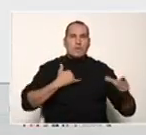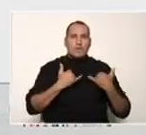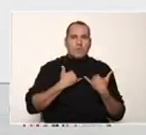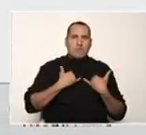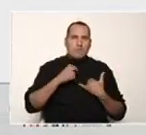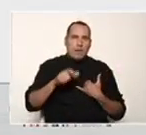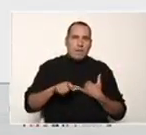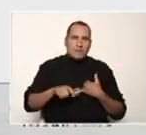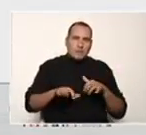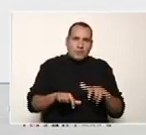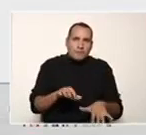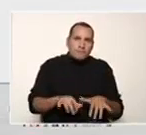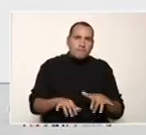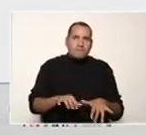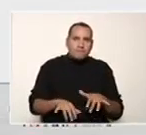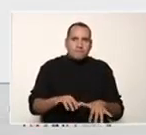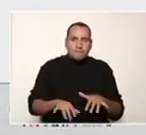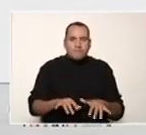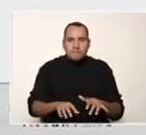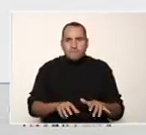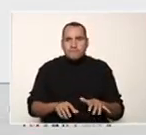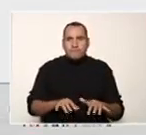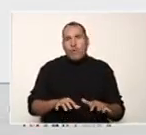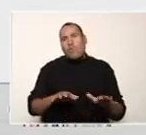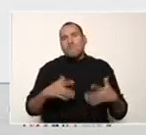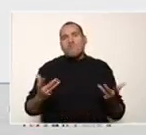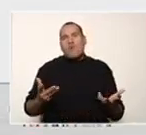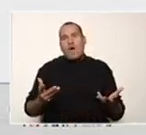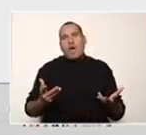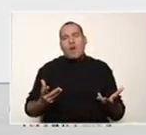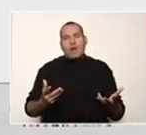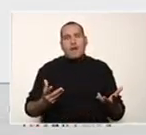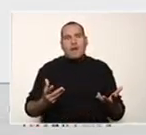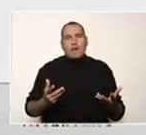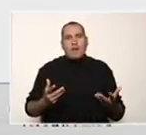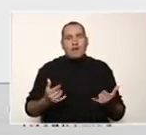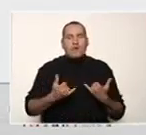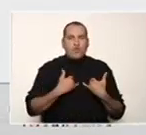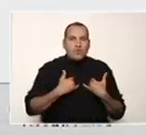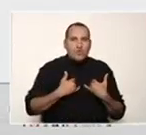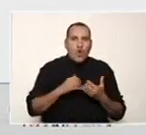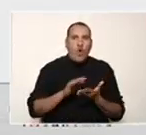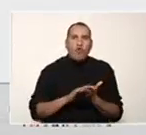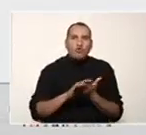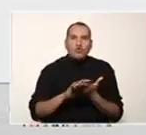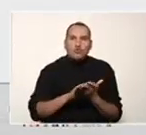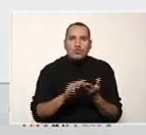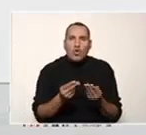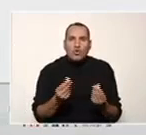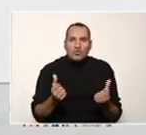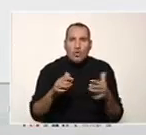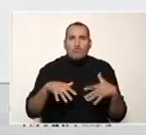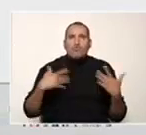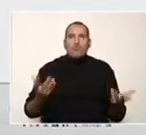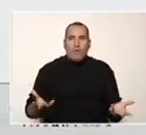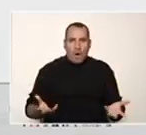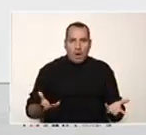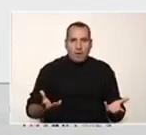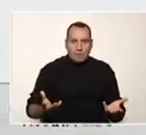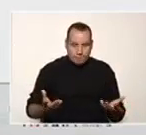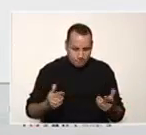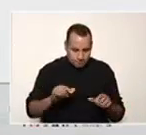través del teclado, solicitará cuál es el caso que desea resolver, por lo que el mismo programa le